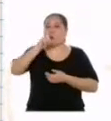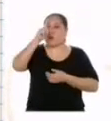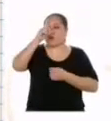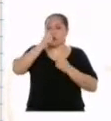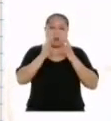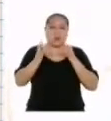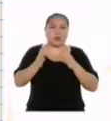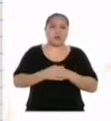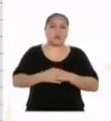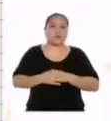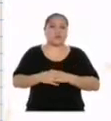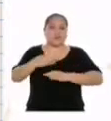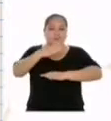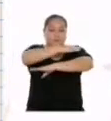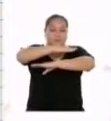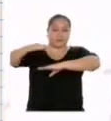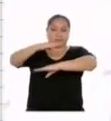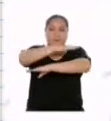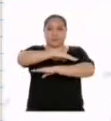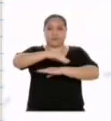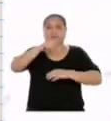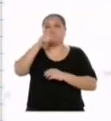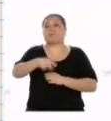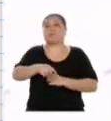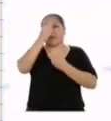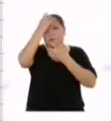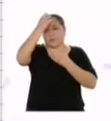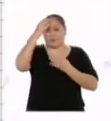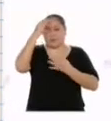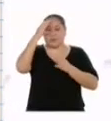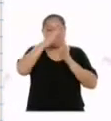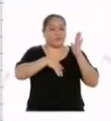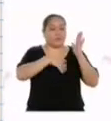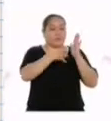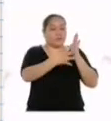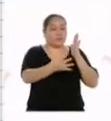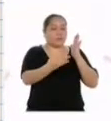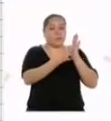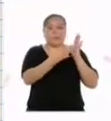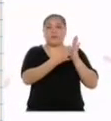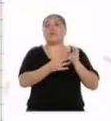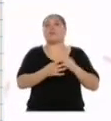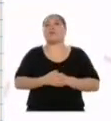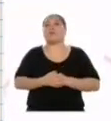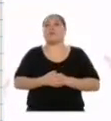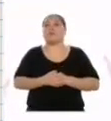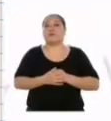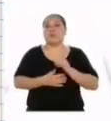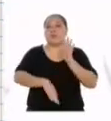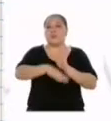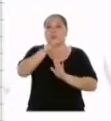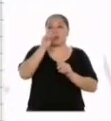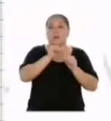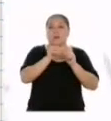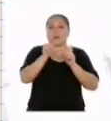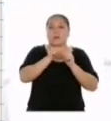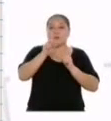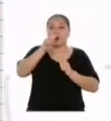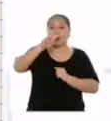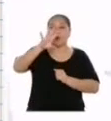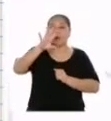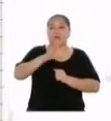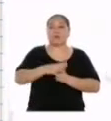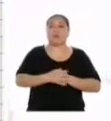Tenemos que asignar una escala. Para eso, usamos los datos de la columna de frecuencias absolutas. Recuerdo que el máximo valor era 25.